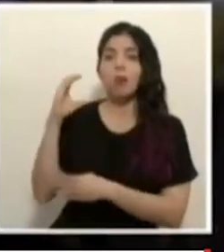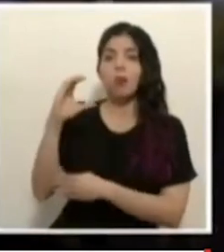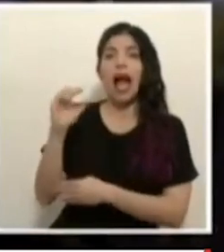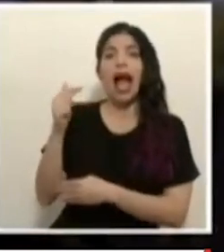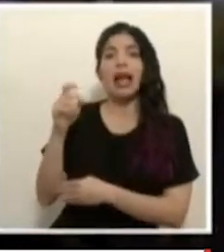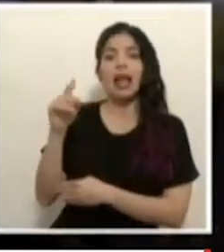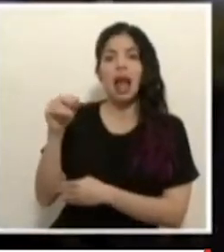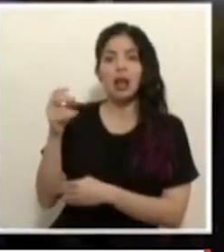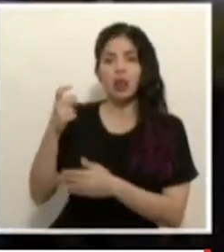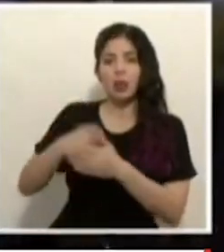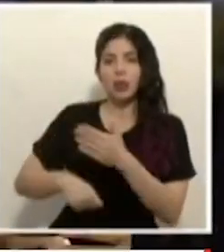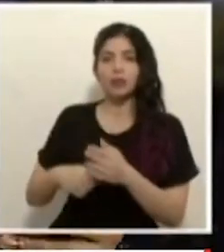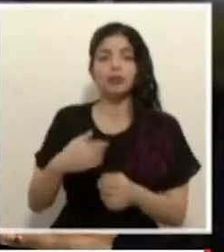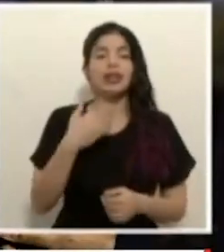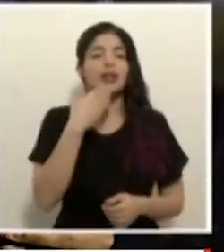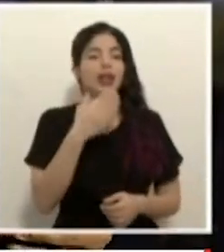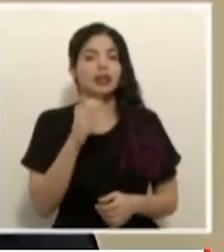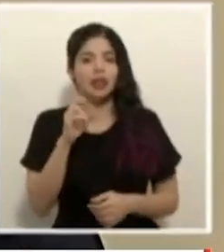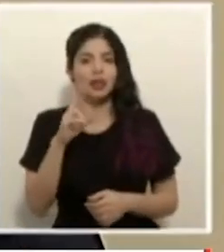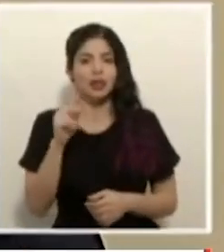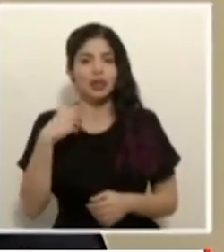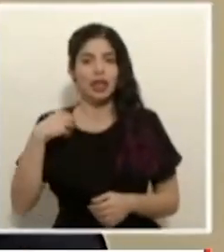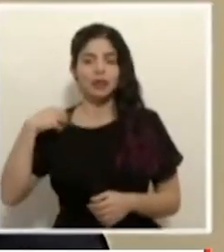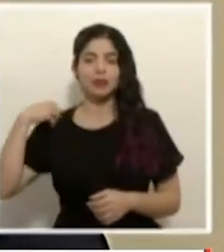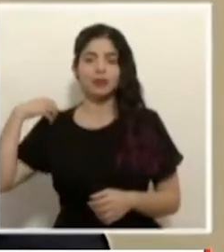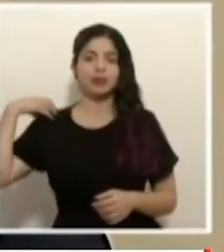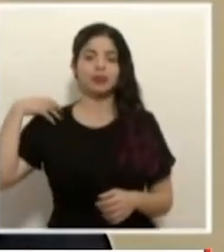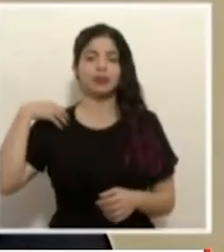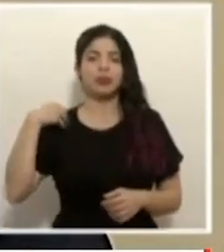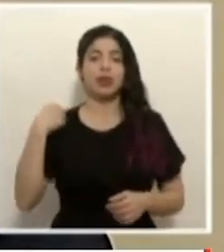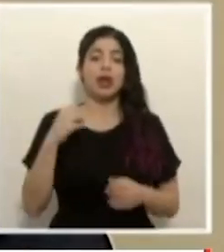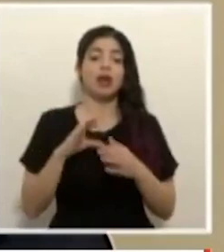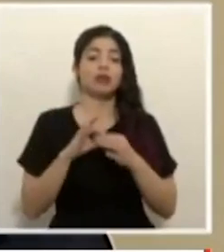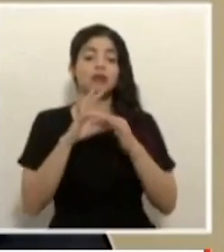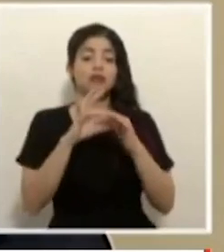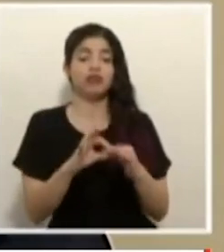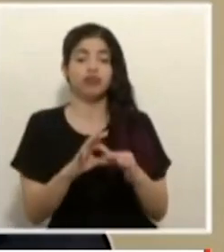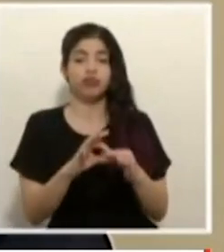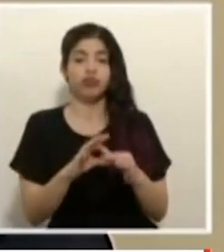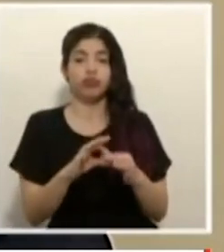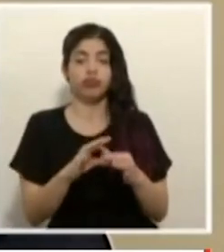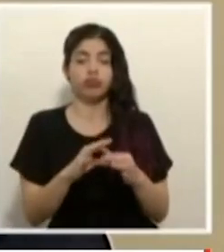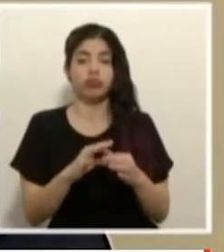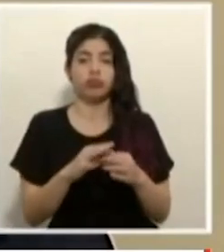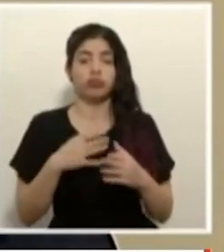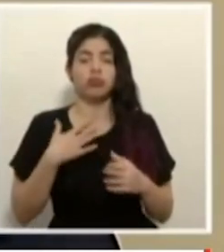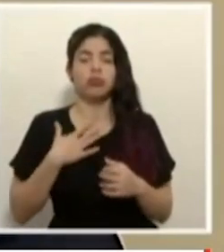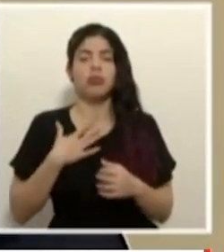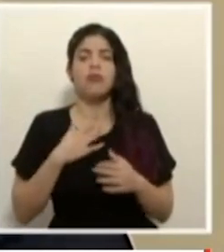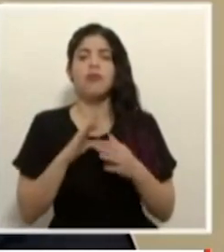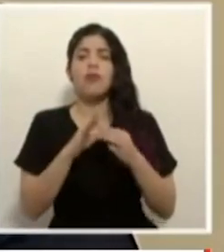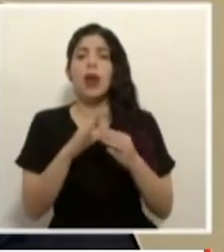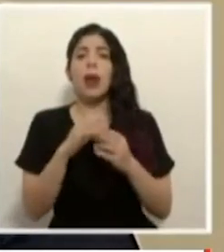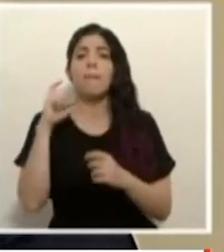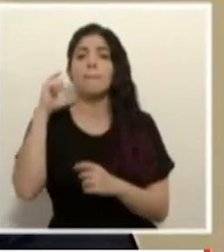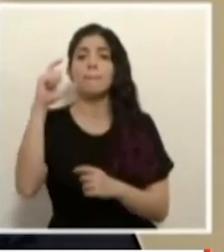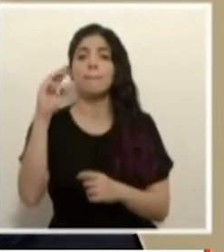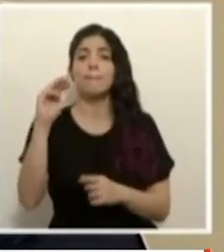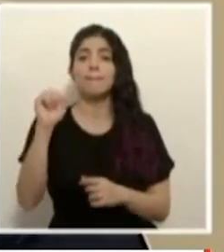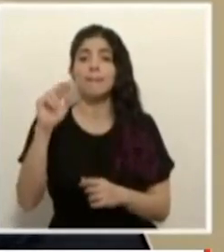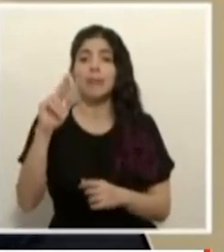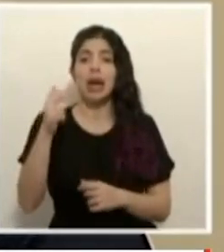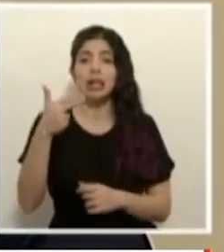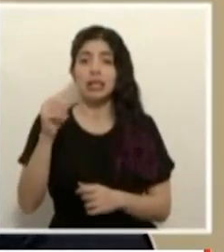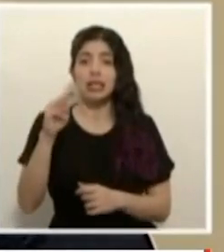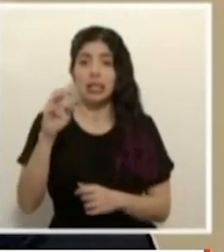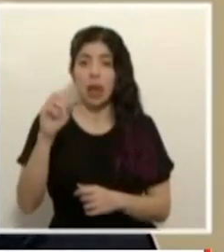ahí gracias muy amable bueno en relación con en relación con el marchamo eso es algo